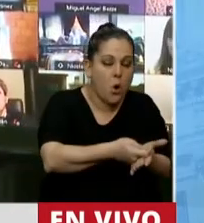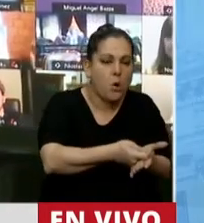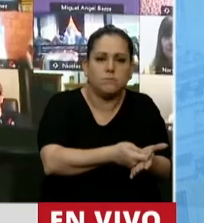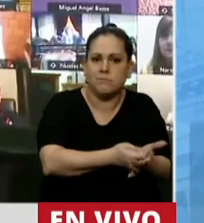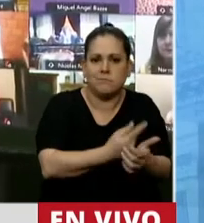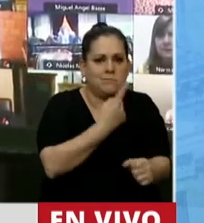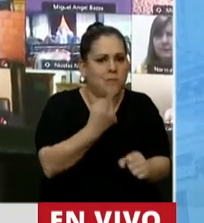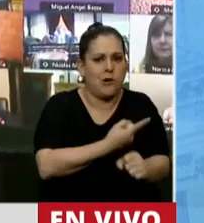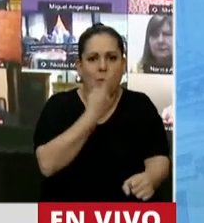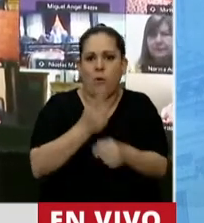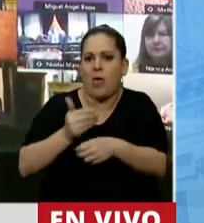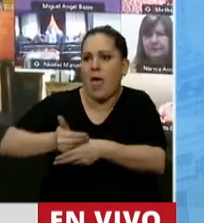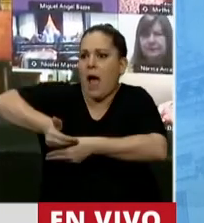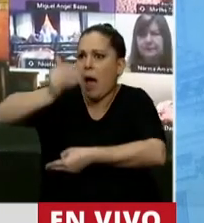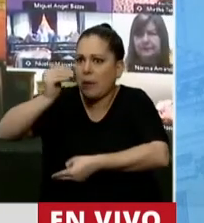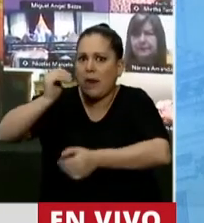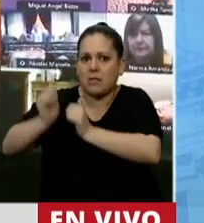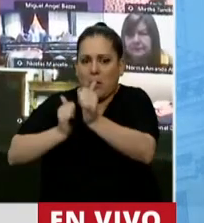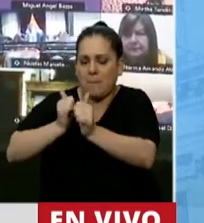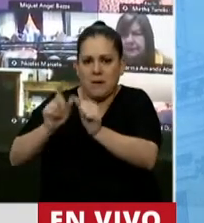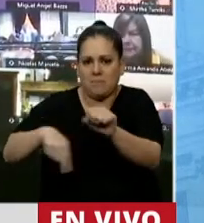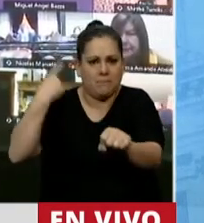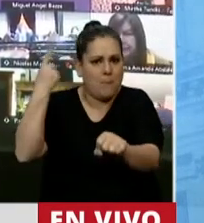la empresa que tiene o la pyme que tiene.